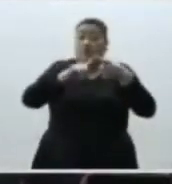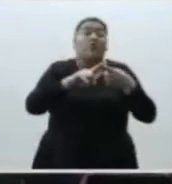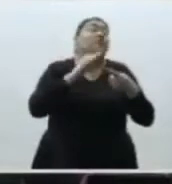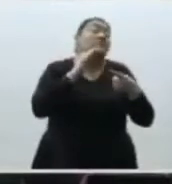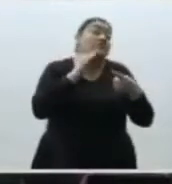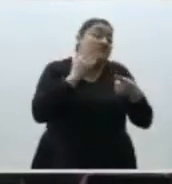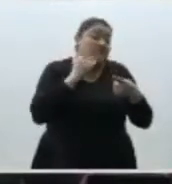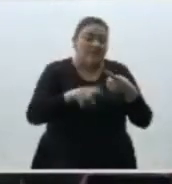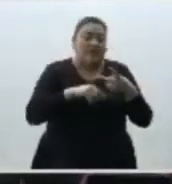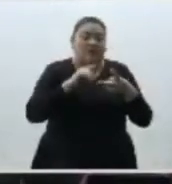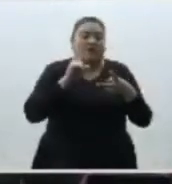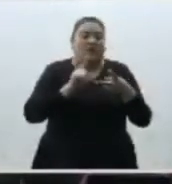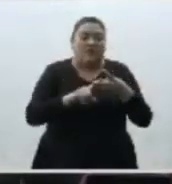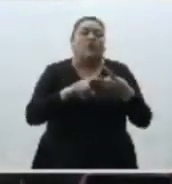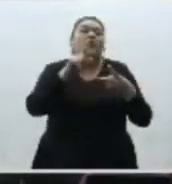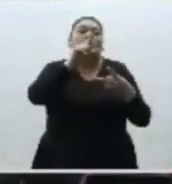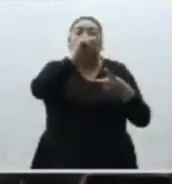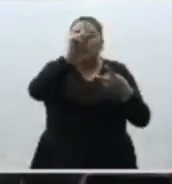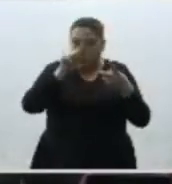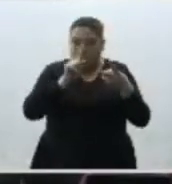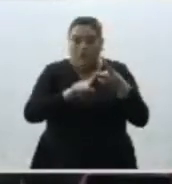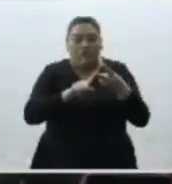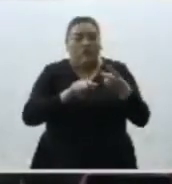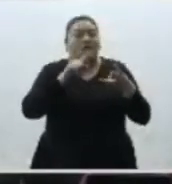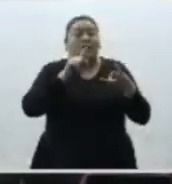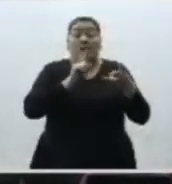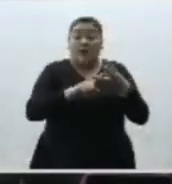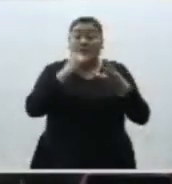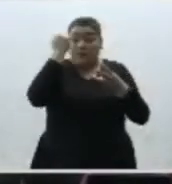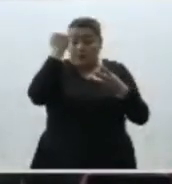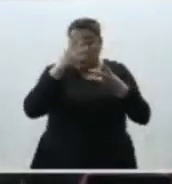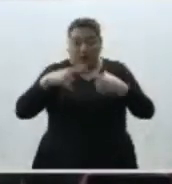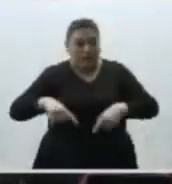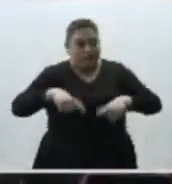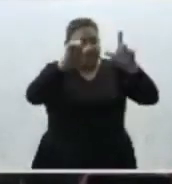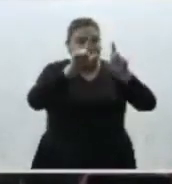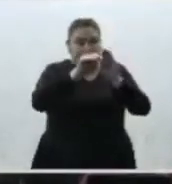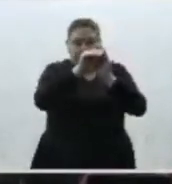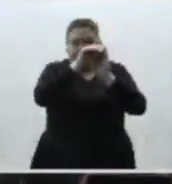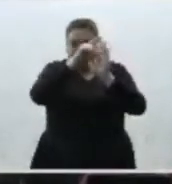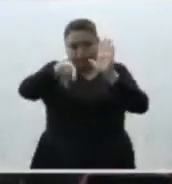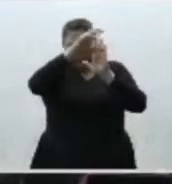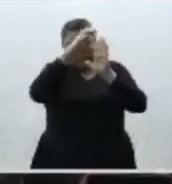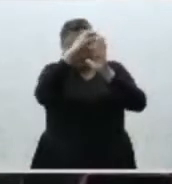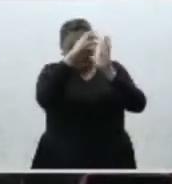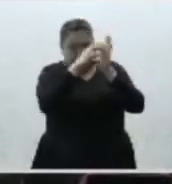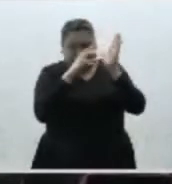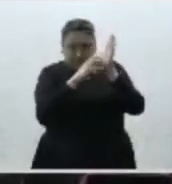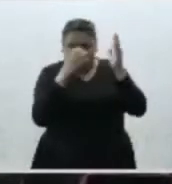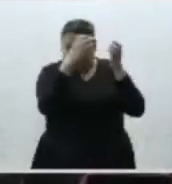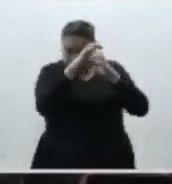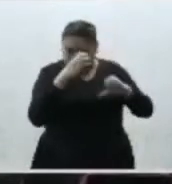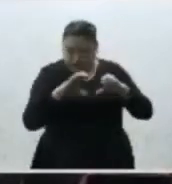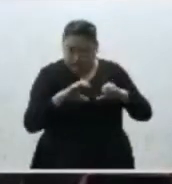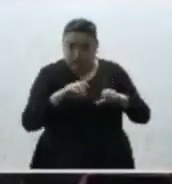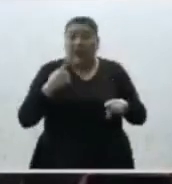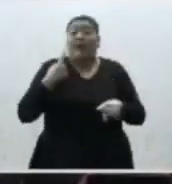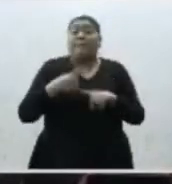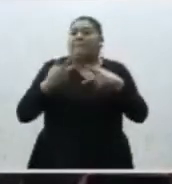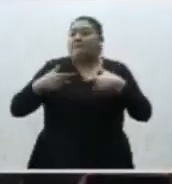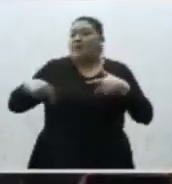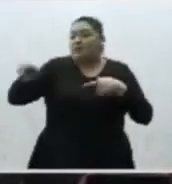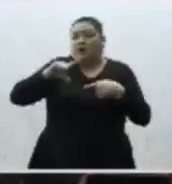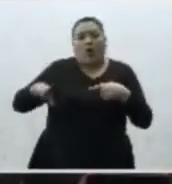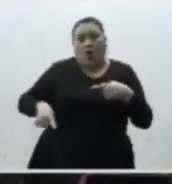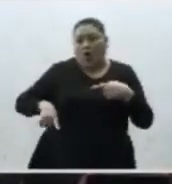como Facebook, entre otras, y el contenido de las publicaciones realizadas en ellas por servidores públicos, gozan de una